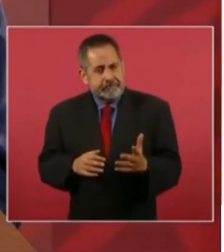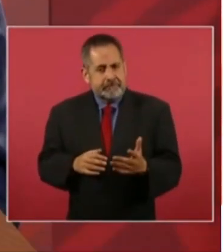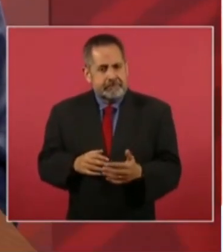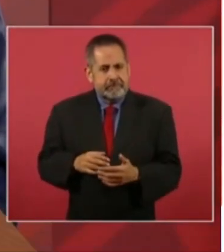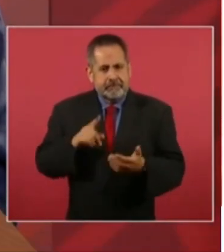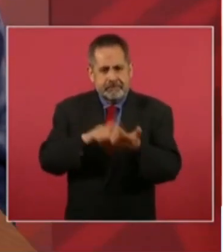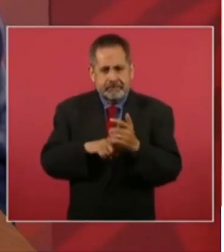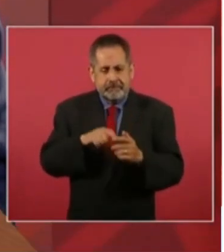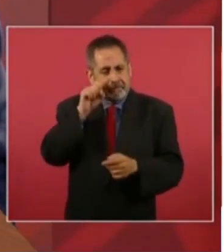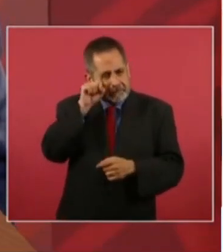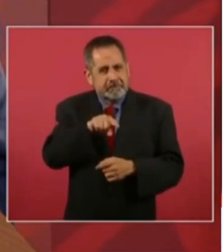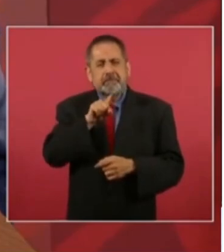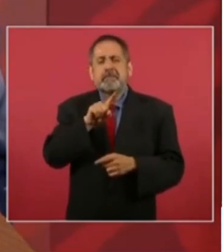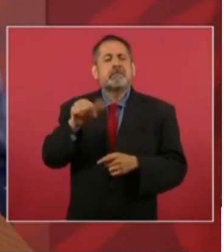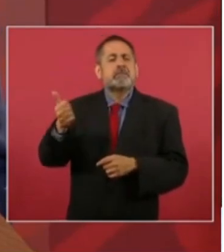dan que también Bolívar